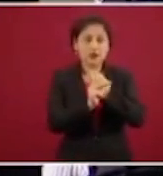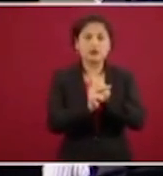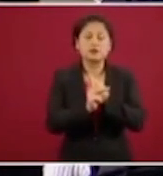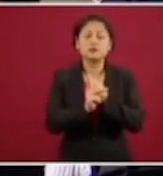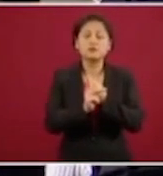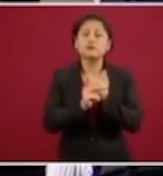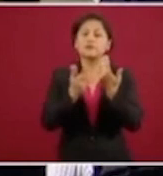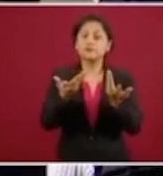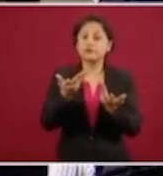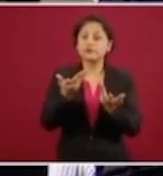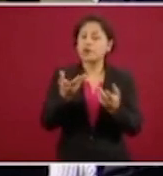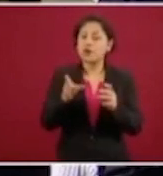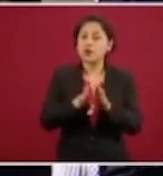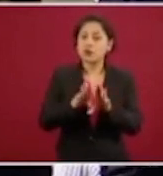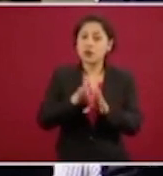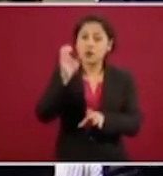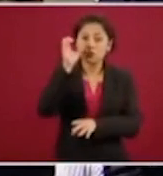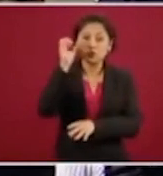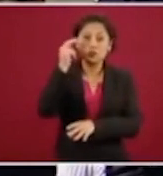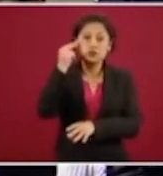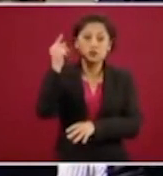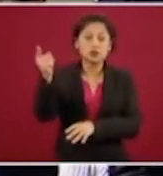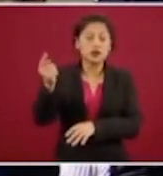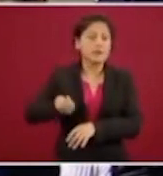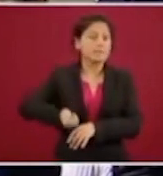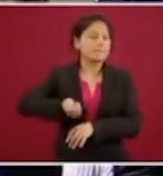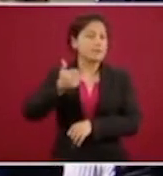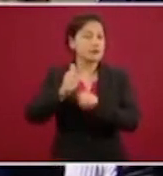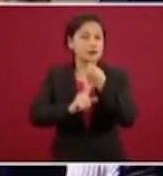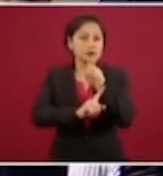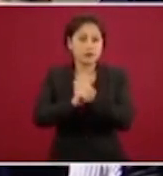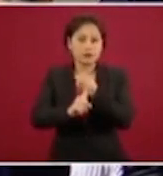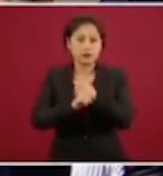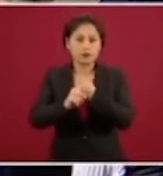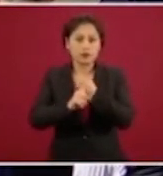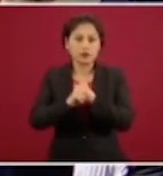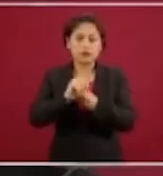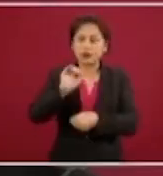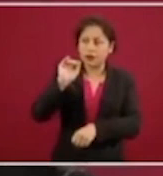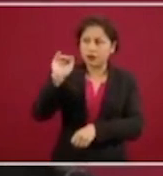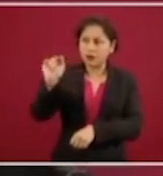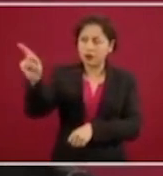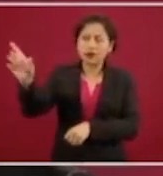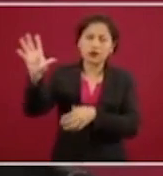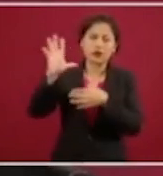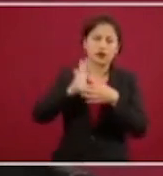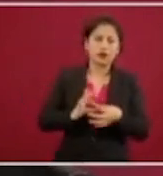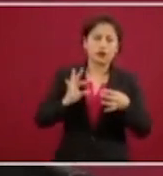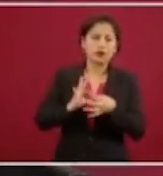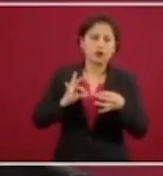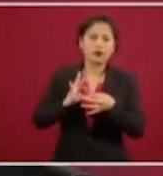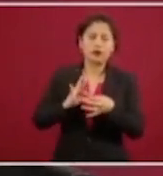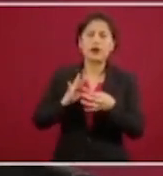desde que ellos empezaron a enfrentar esta circunstancia, nos compartió la información a tiempo,